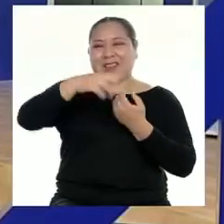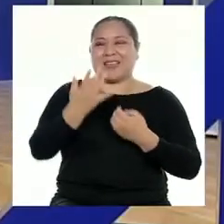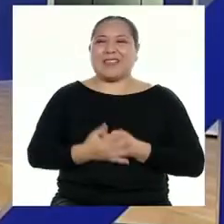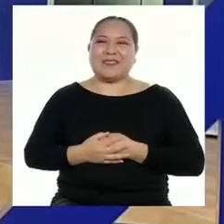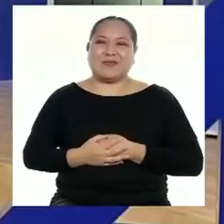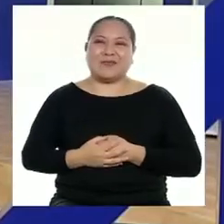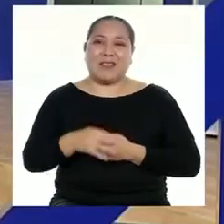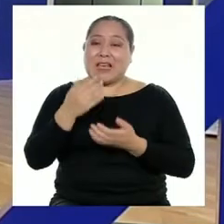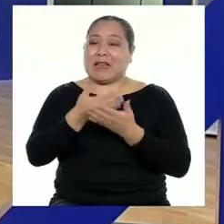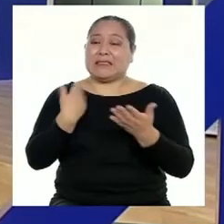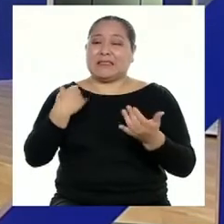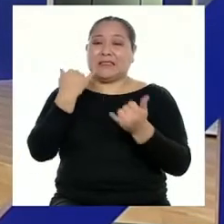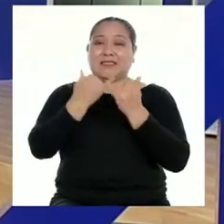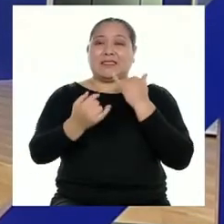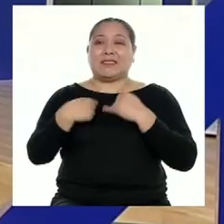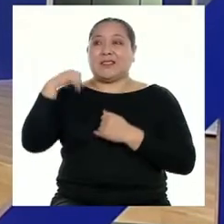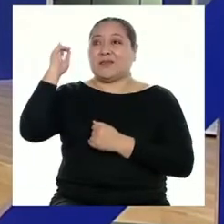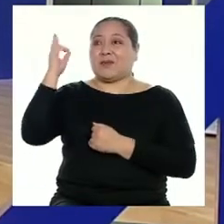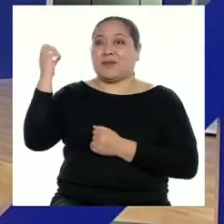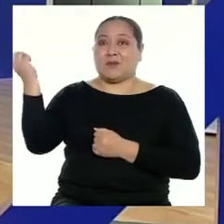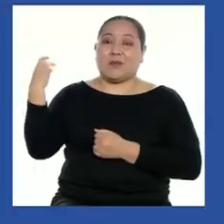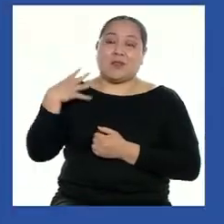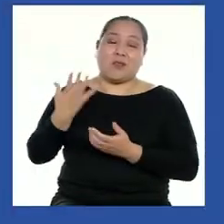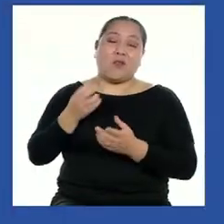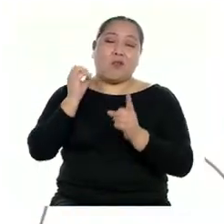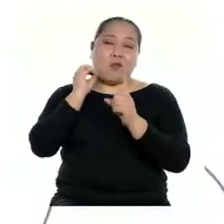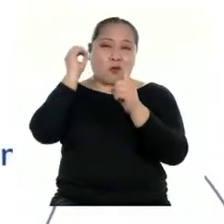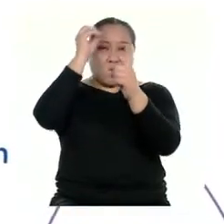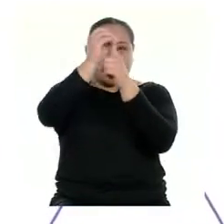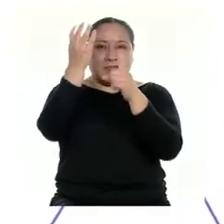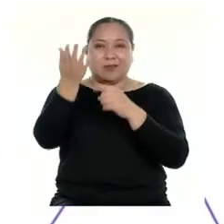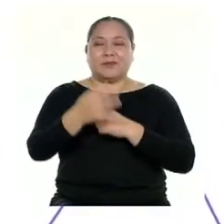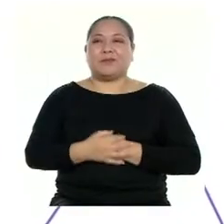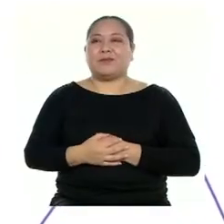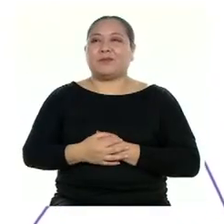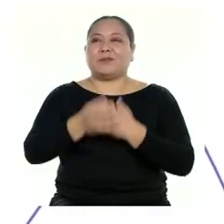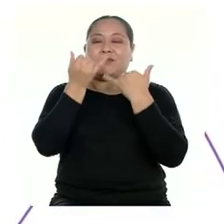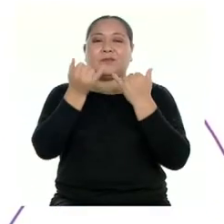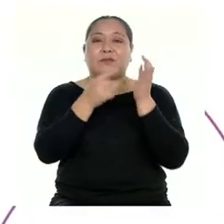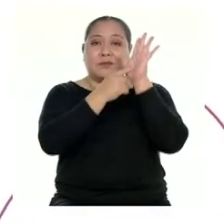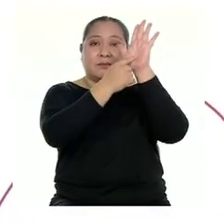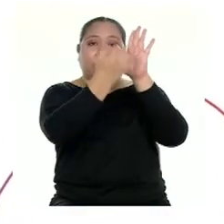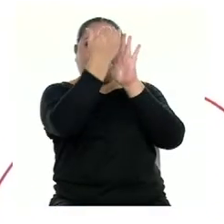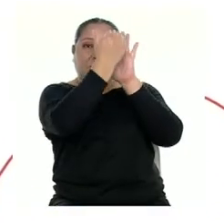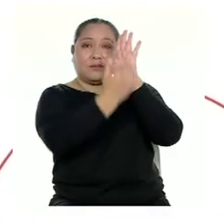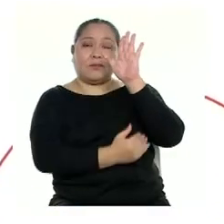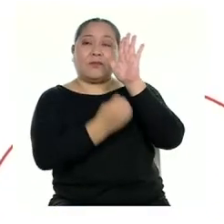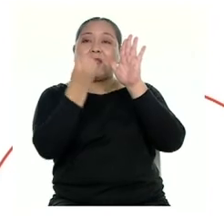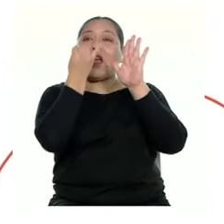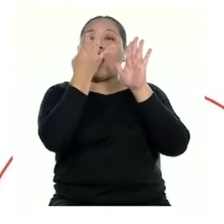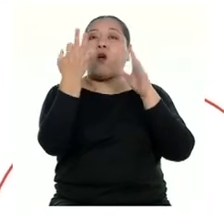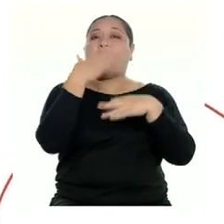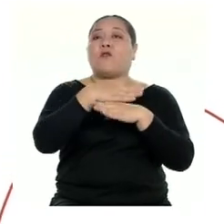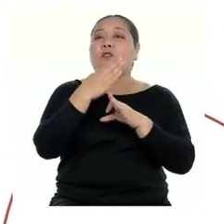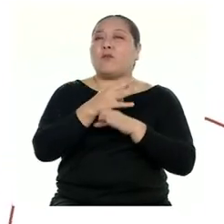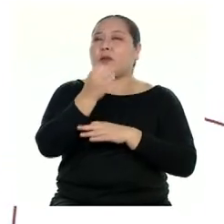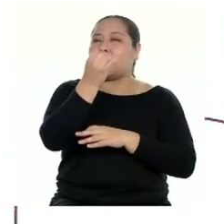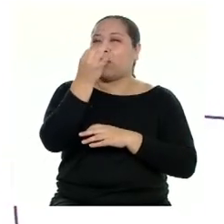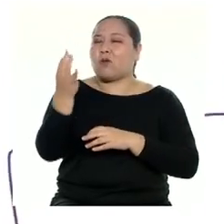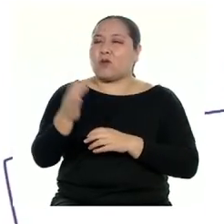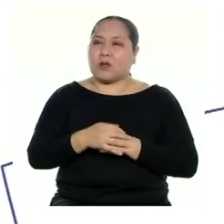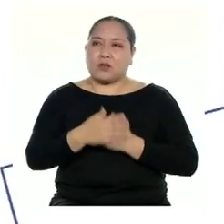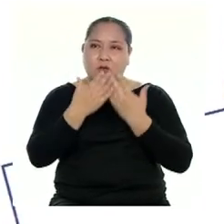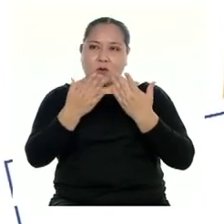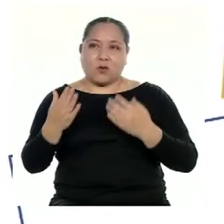Antes de irme la profesora me dejó un reto. A continuación te mostramos algunas medidas de ciertos